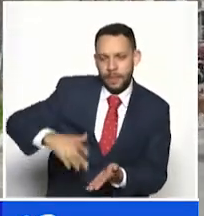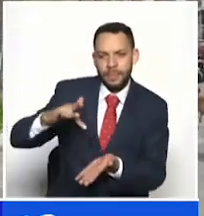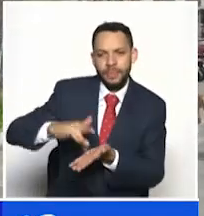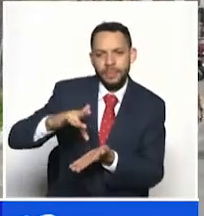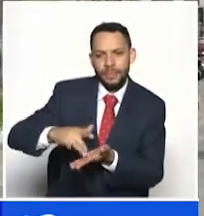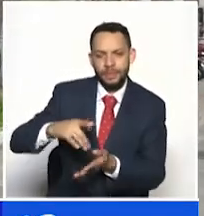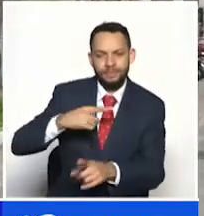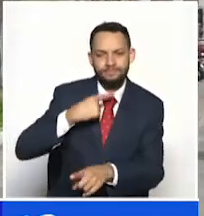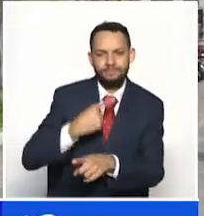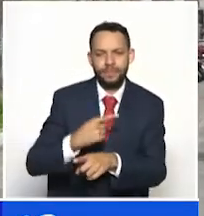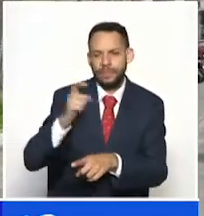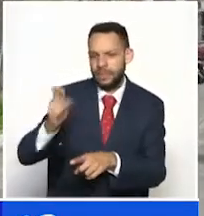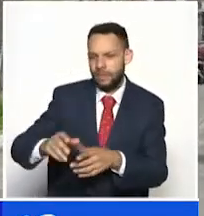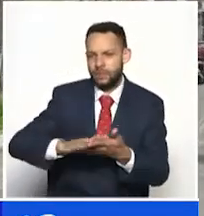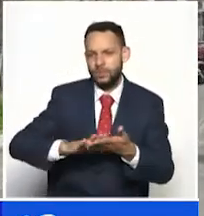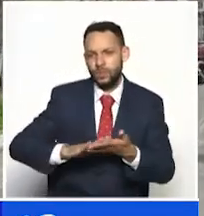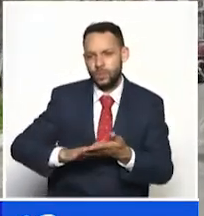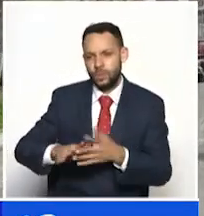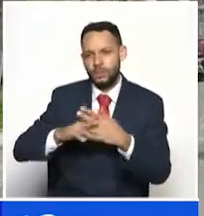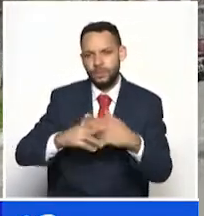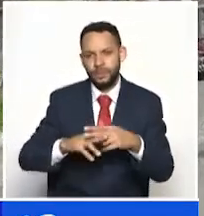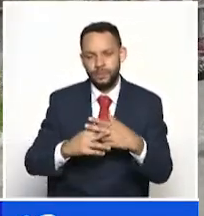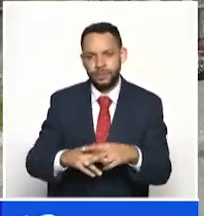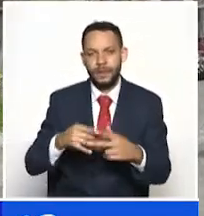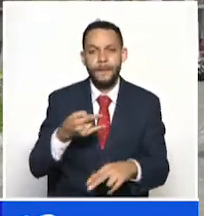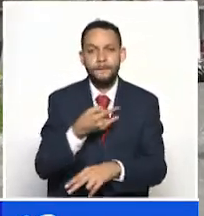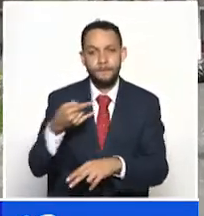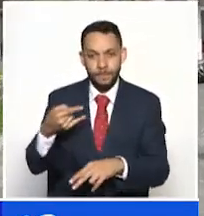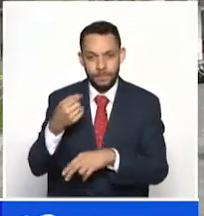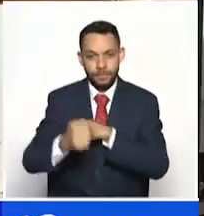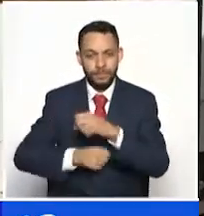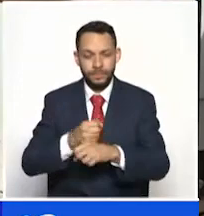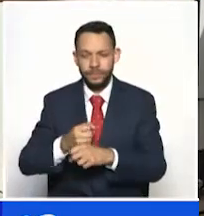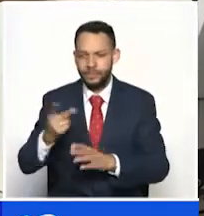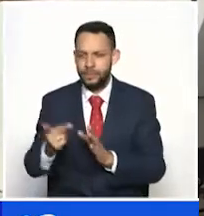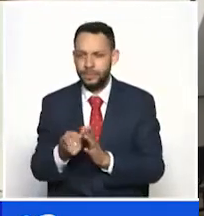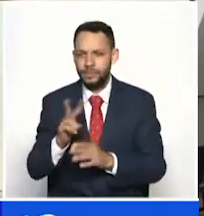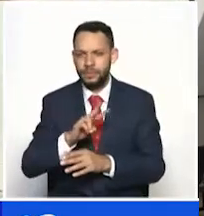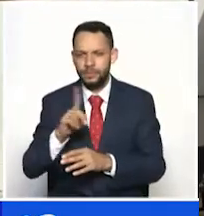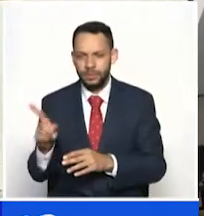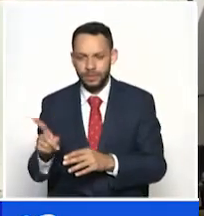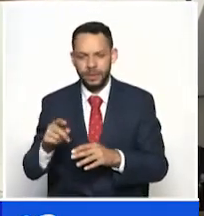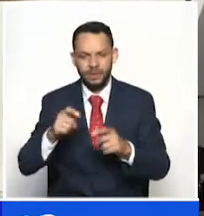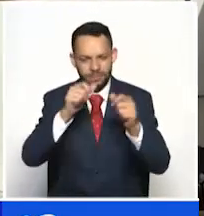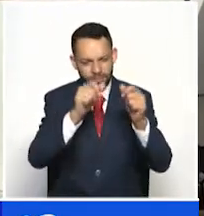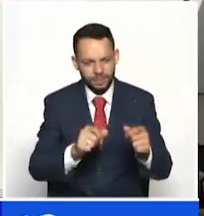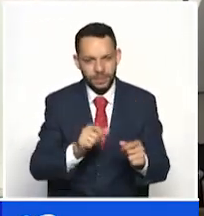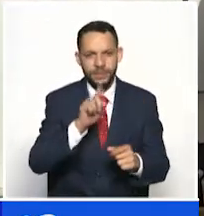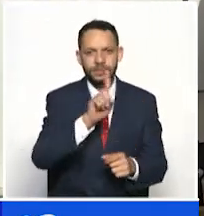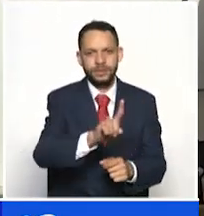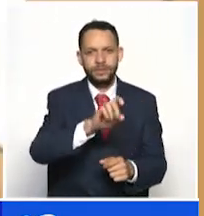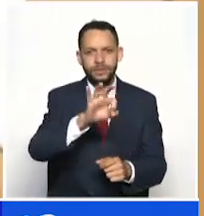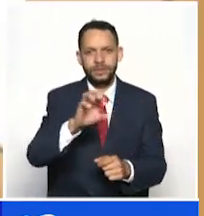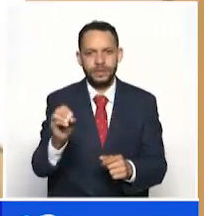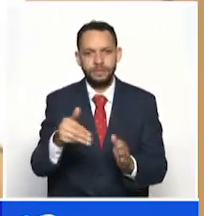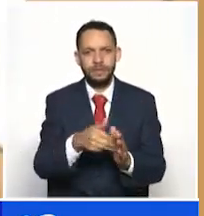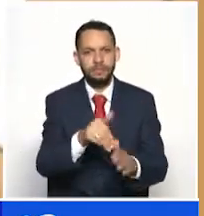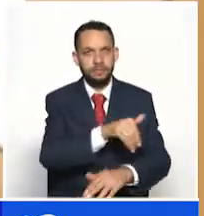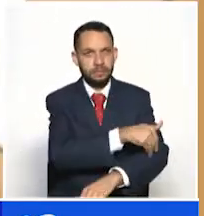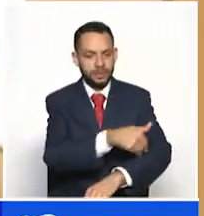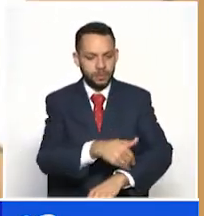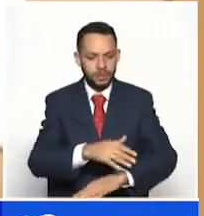Estas mesas se realizaron en marzo de este año las deudas suman cerca de 180 mil millones de pesos Esta